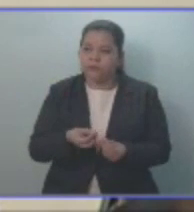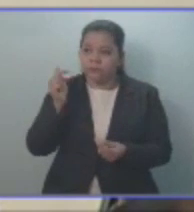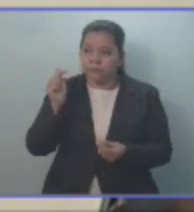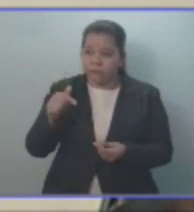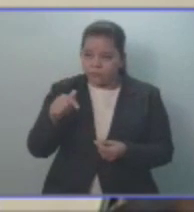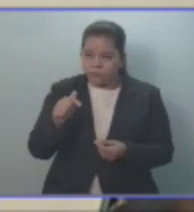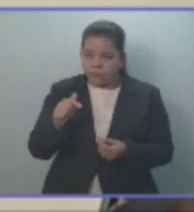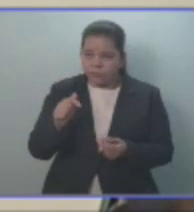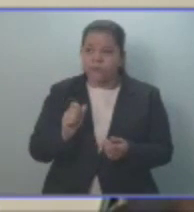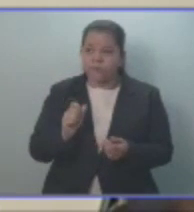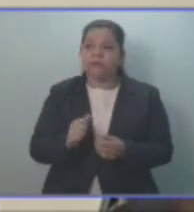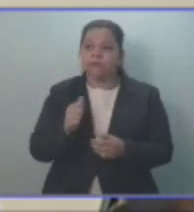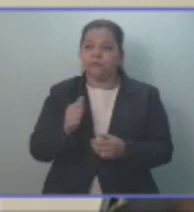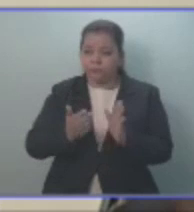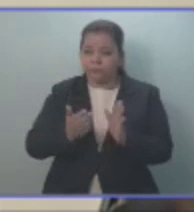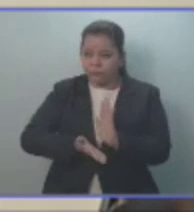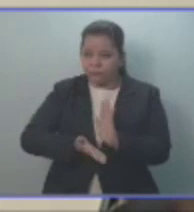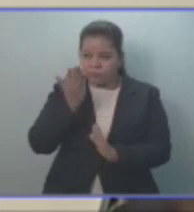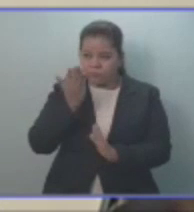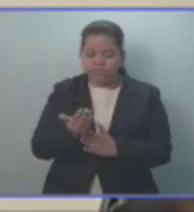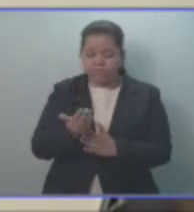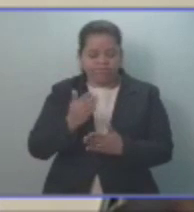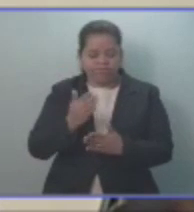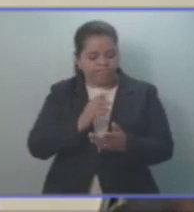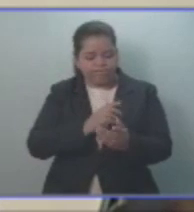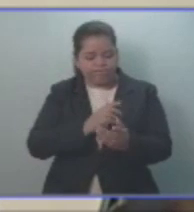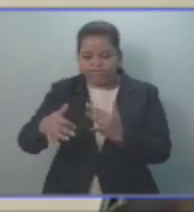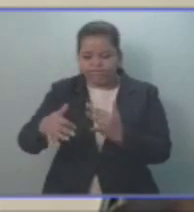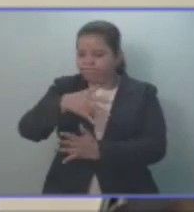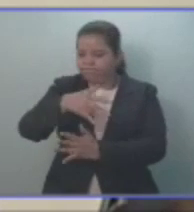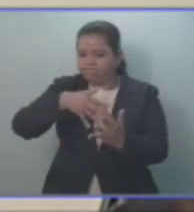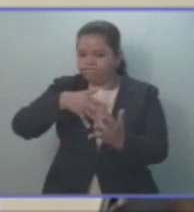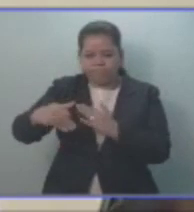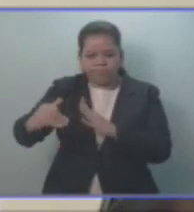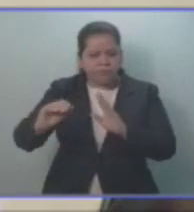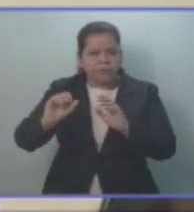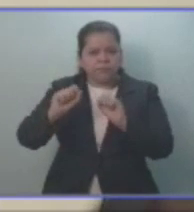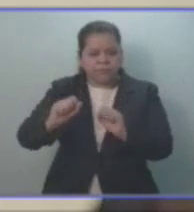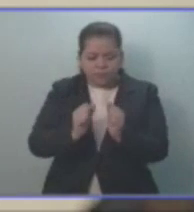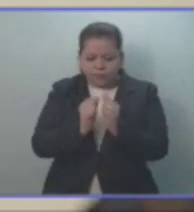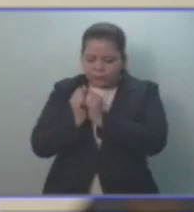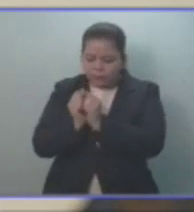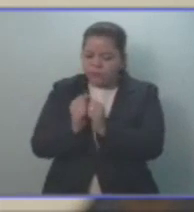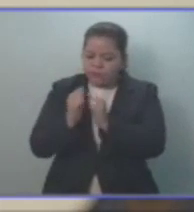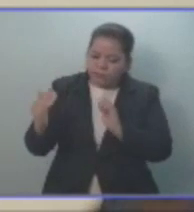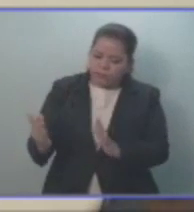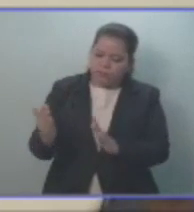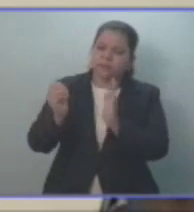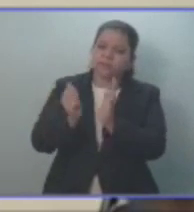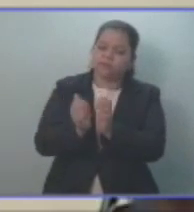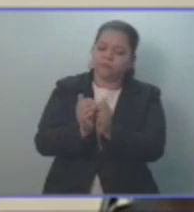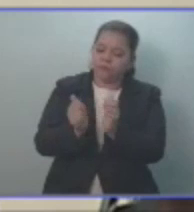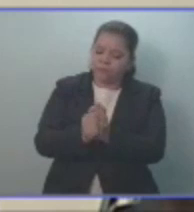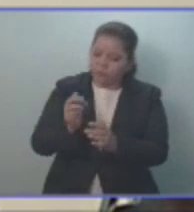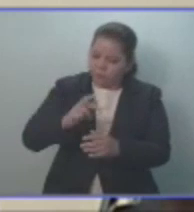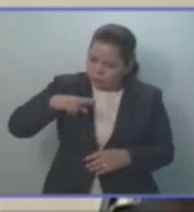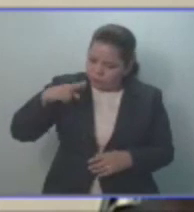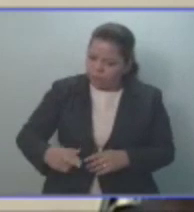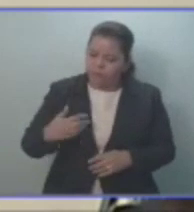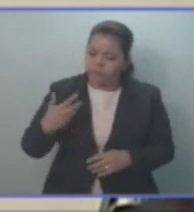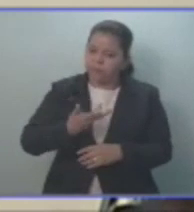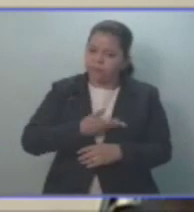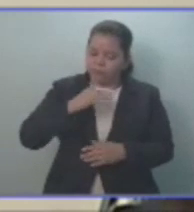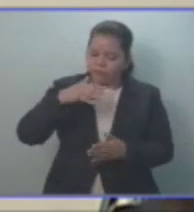de mayor fraternidad para enfrentar a los verdaderos problemas y enemigos de nuestro pueblo que son